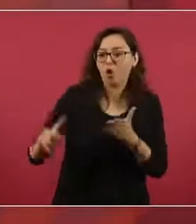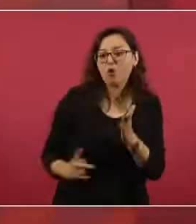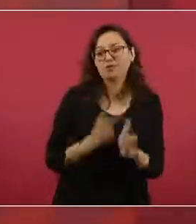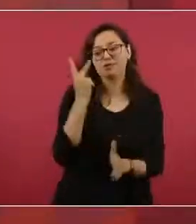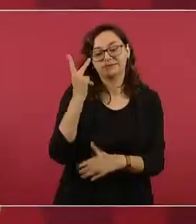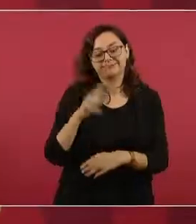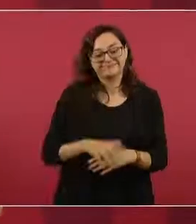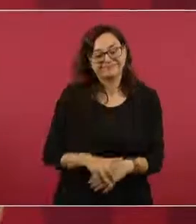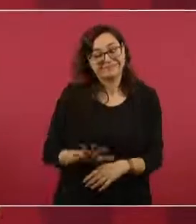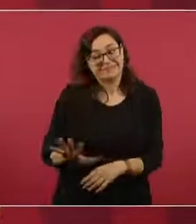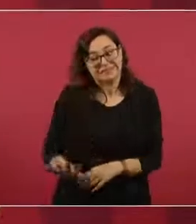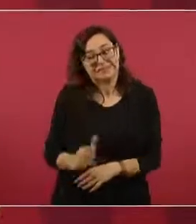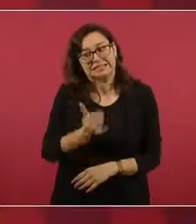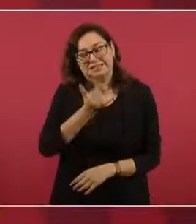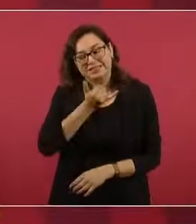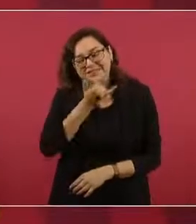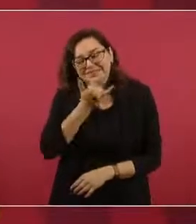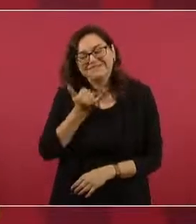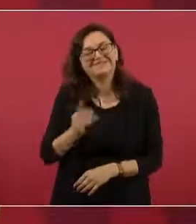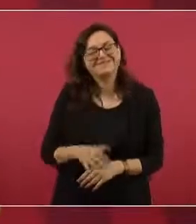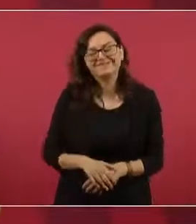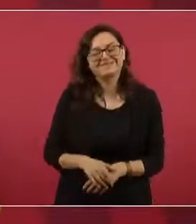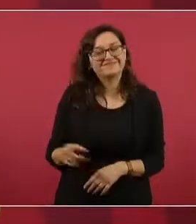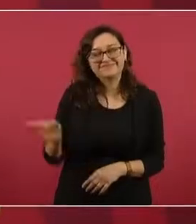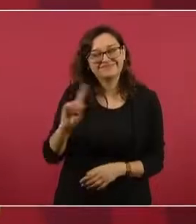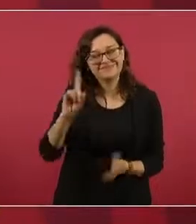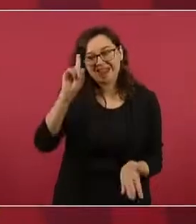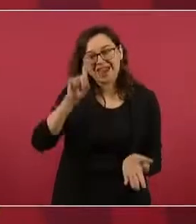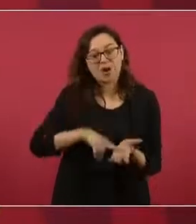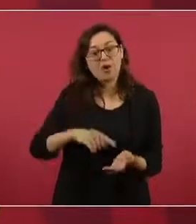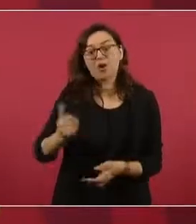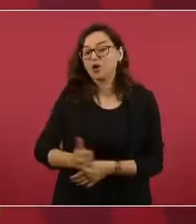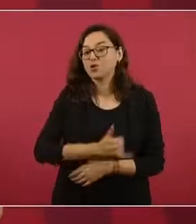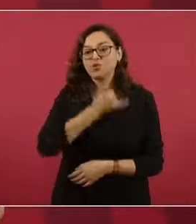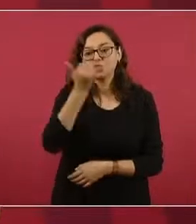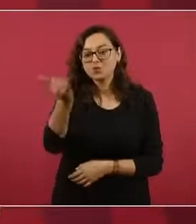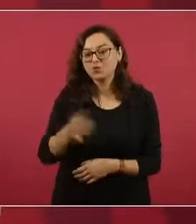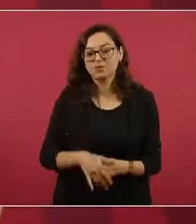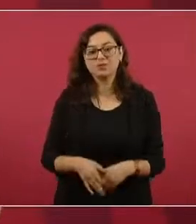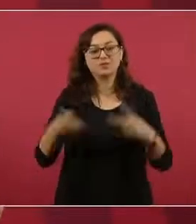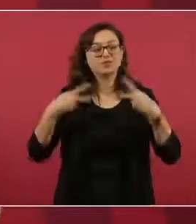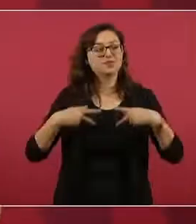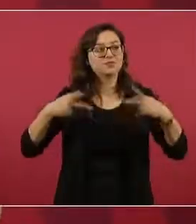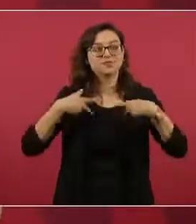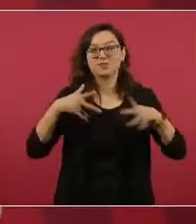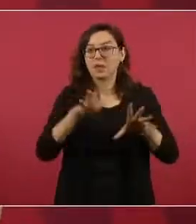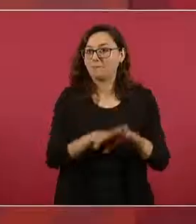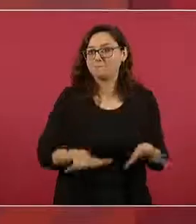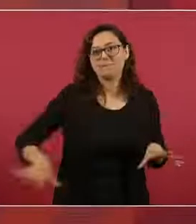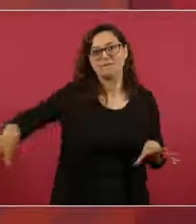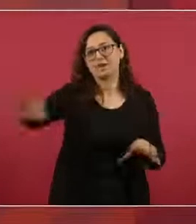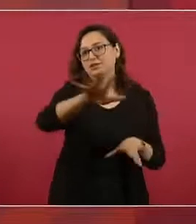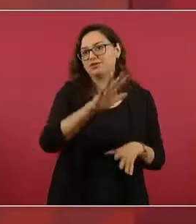ser así, porque el pueblo ya no quiere que siga el saqueo.